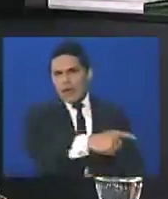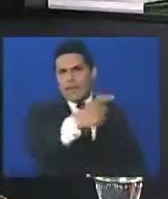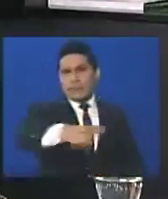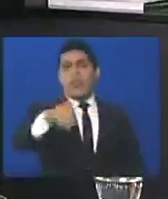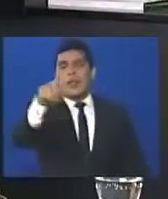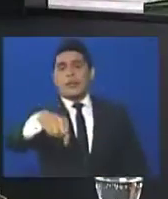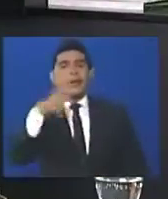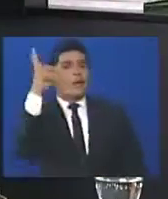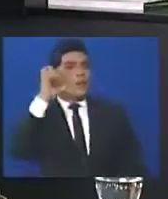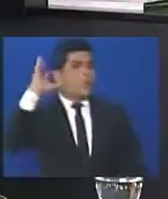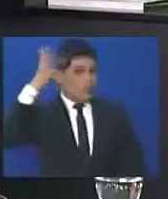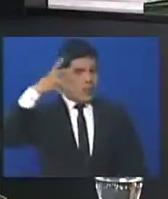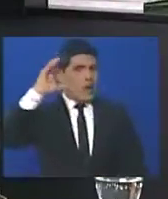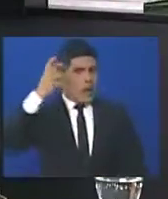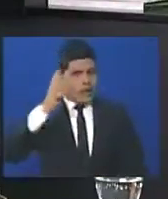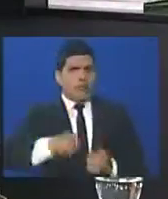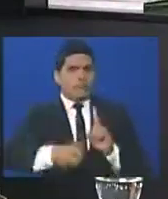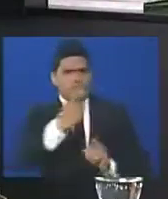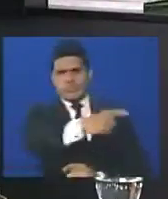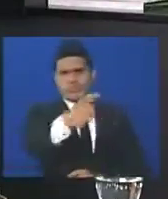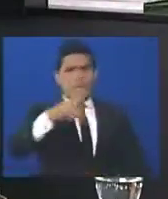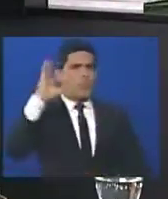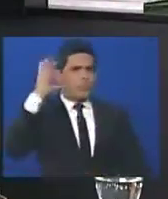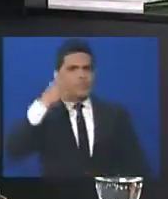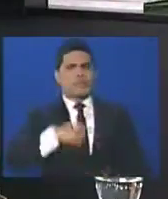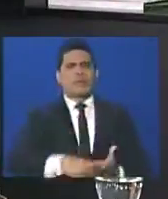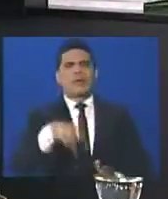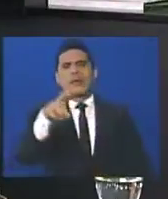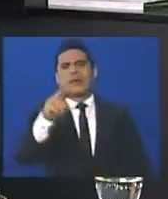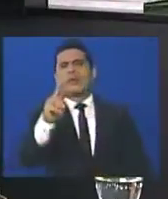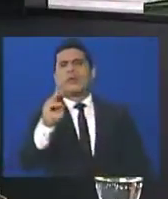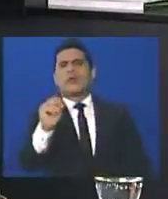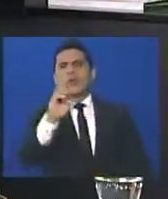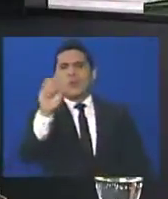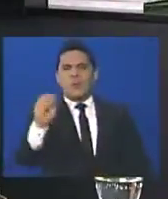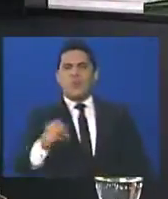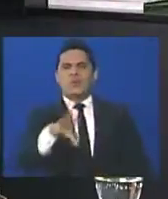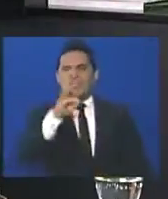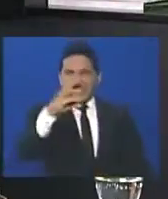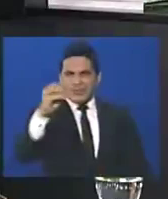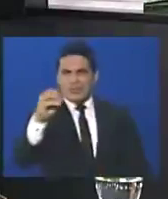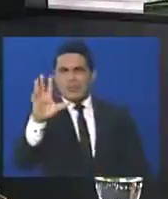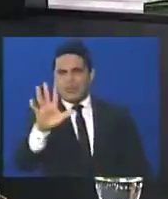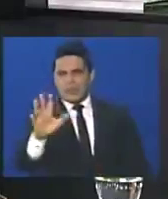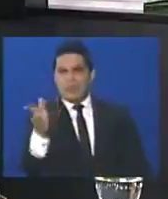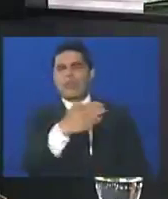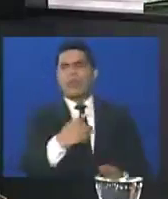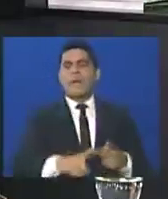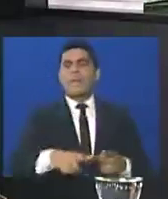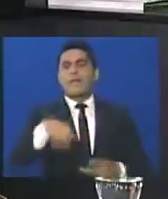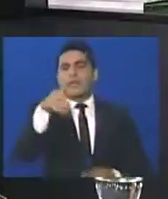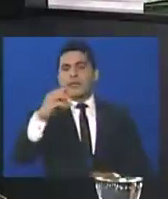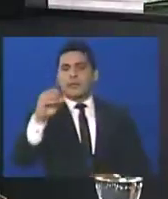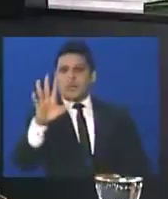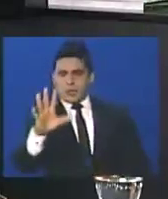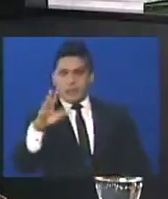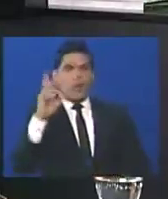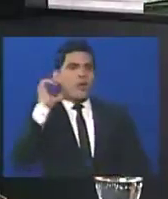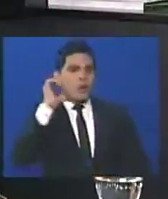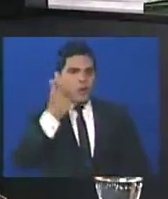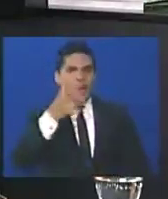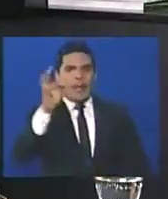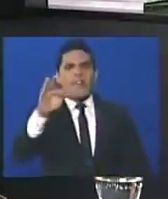oyentes también en Radio Rumbos, 670M para todo el país,.5 FM de Guarenas, Guatire y por allá